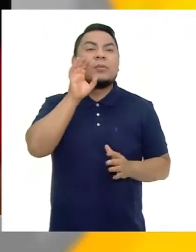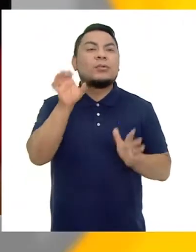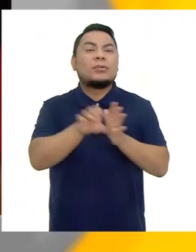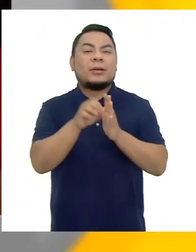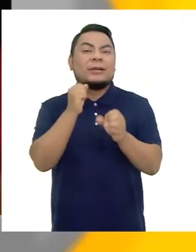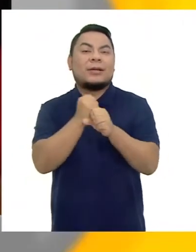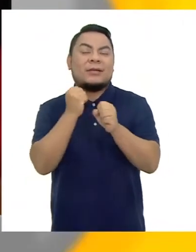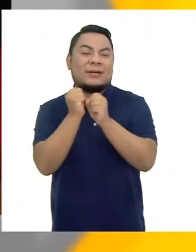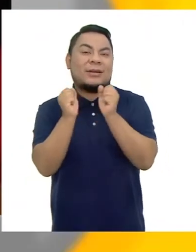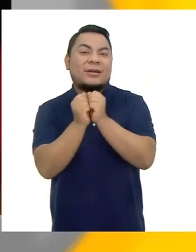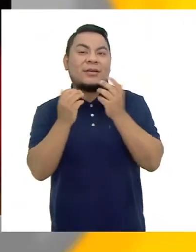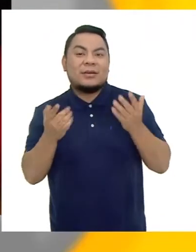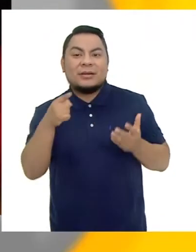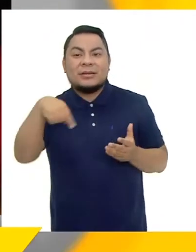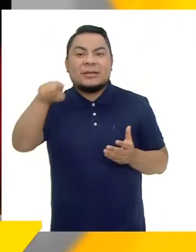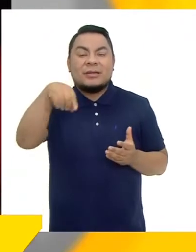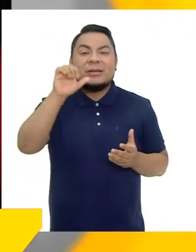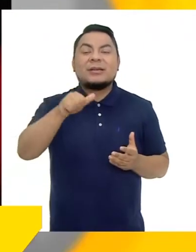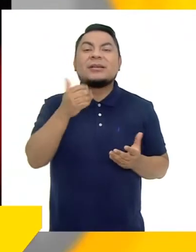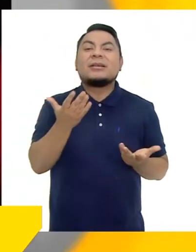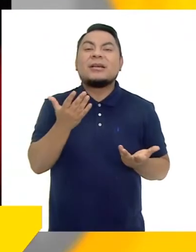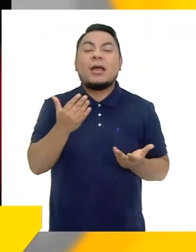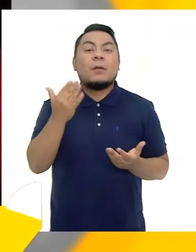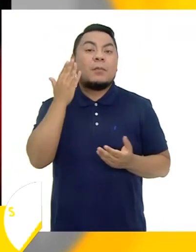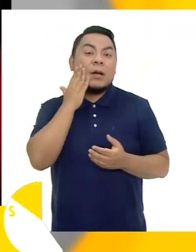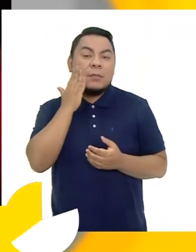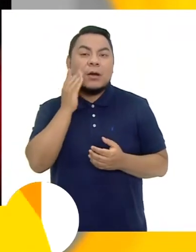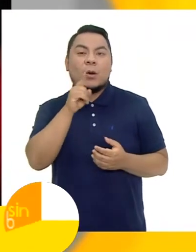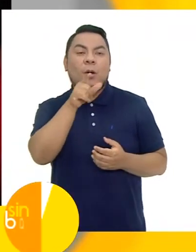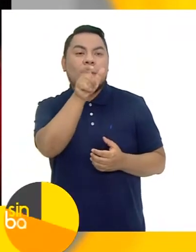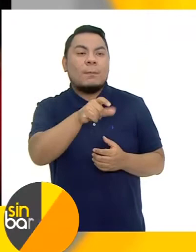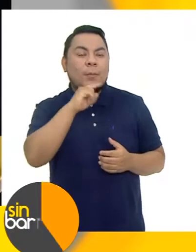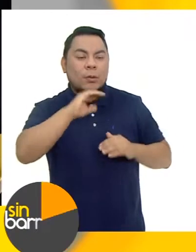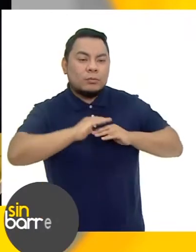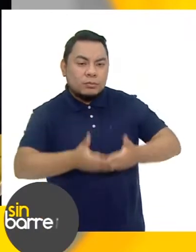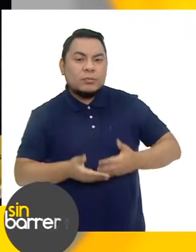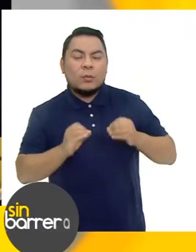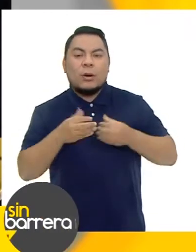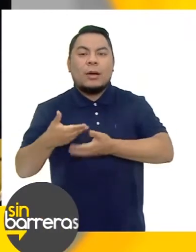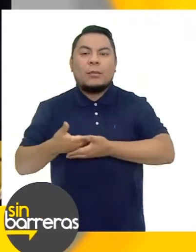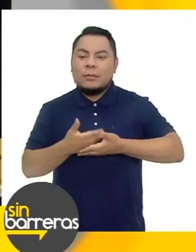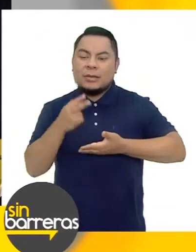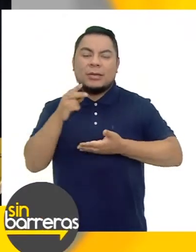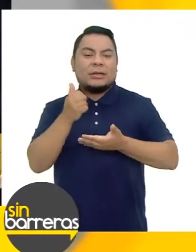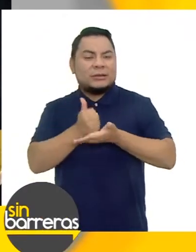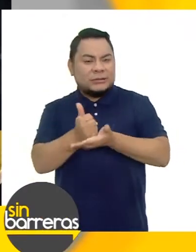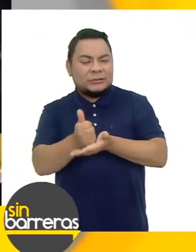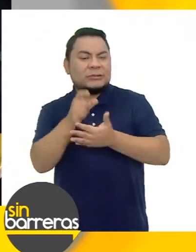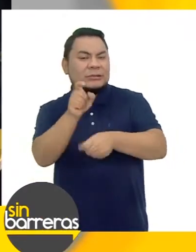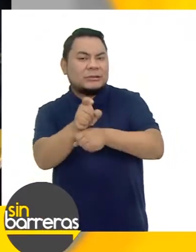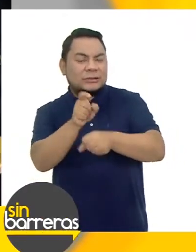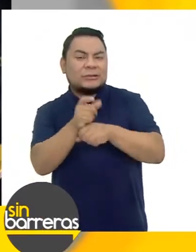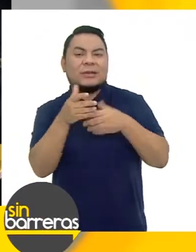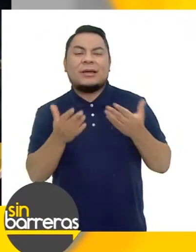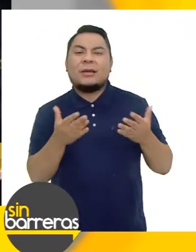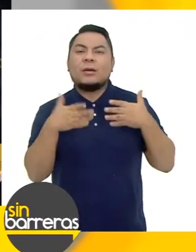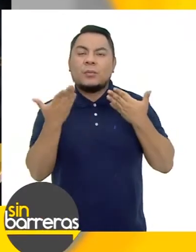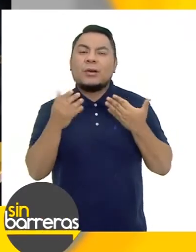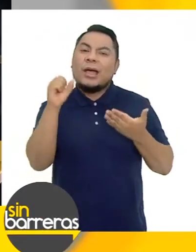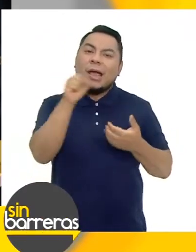bibliotecas Por ejemplo Trabajar con Madres gestantes O madres Que con los niños En los brazos Y enseñarles A